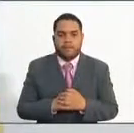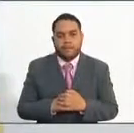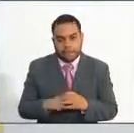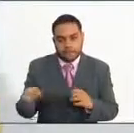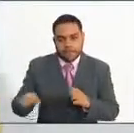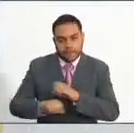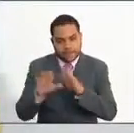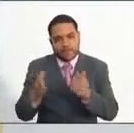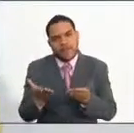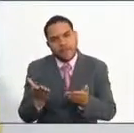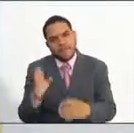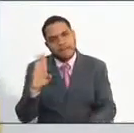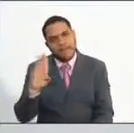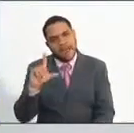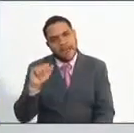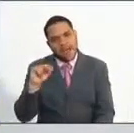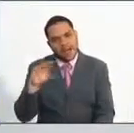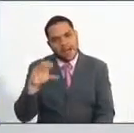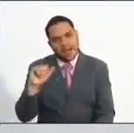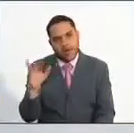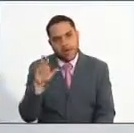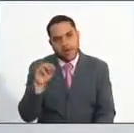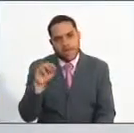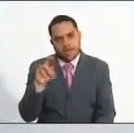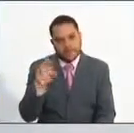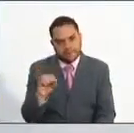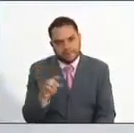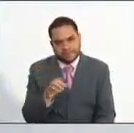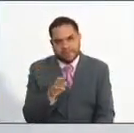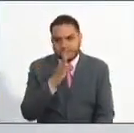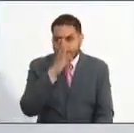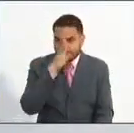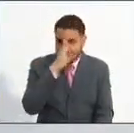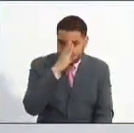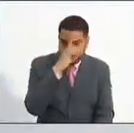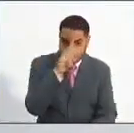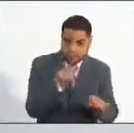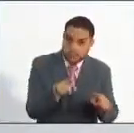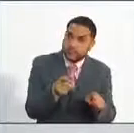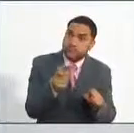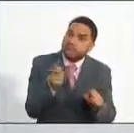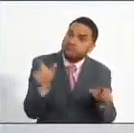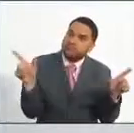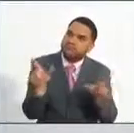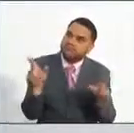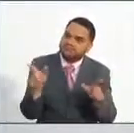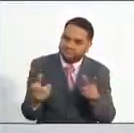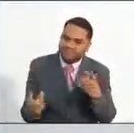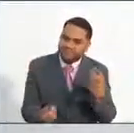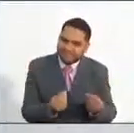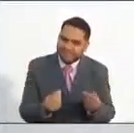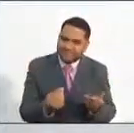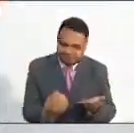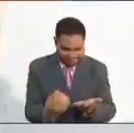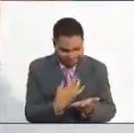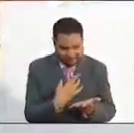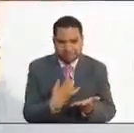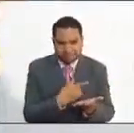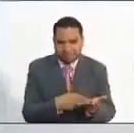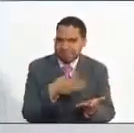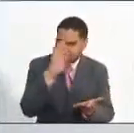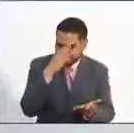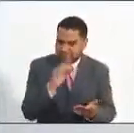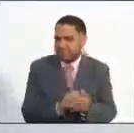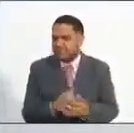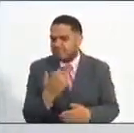comisionada Blanca Romero, de las dudas que tienen los ciudadanos y que nos han hecho llegar, es que si la persona se